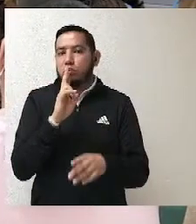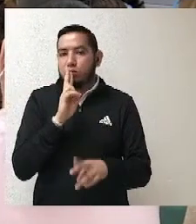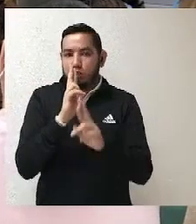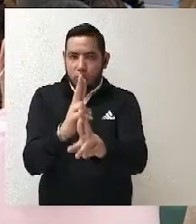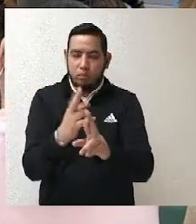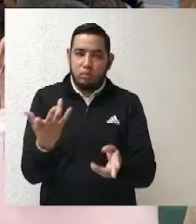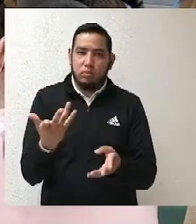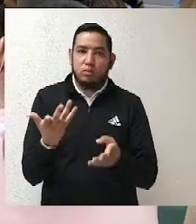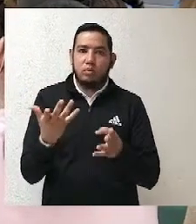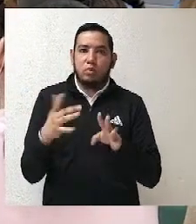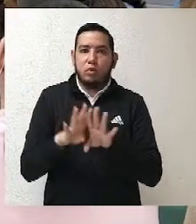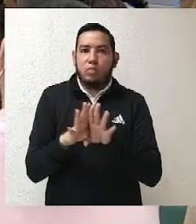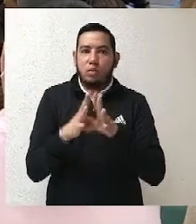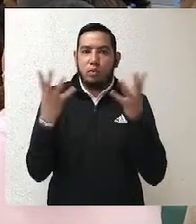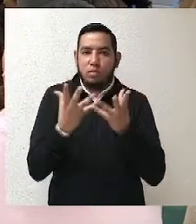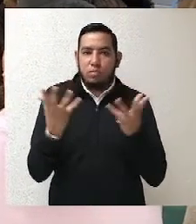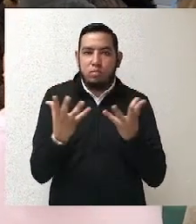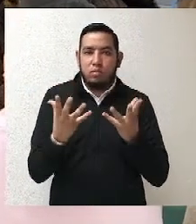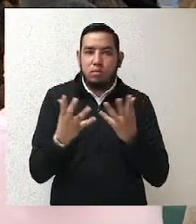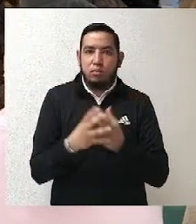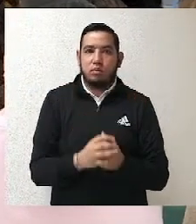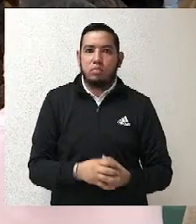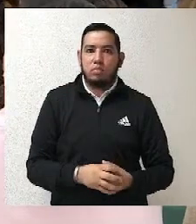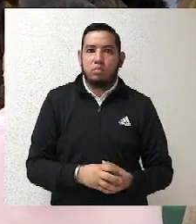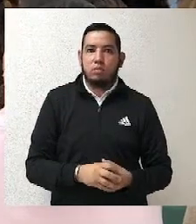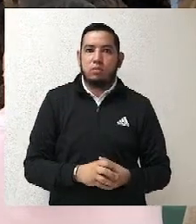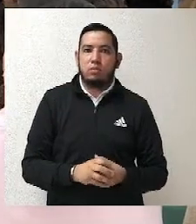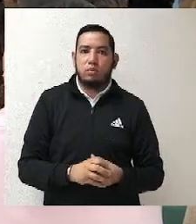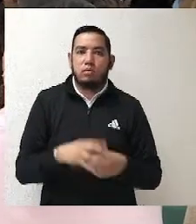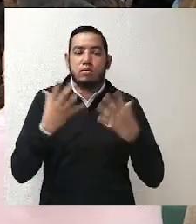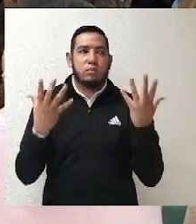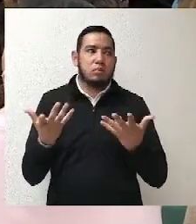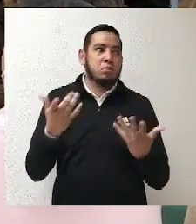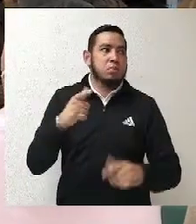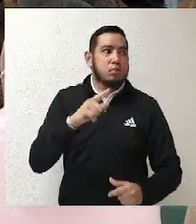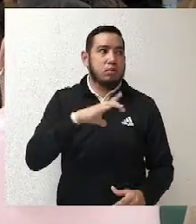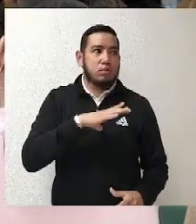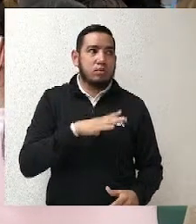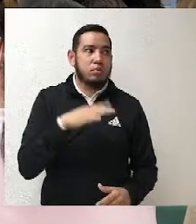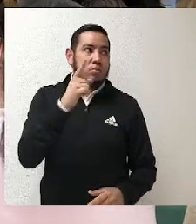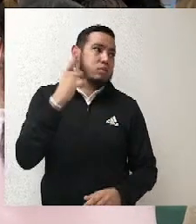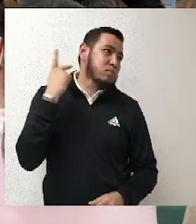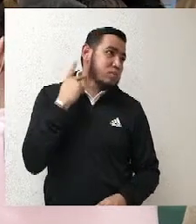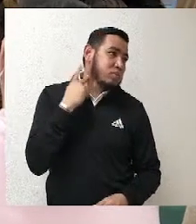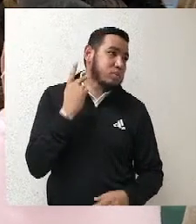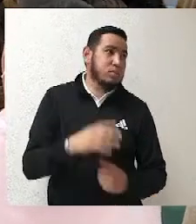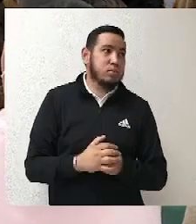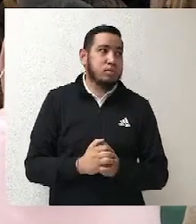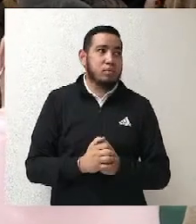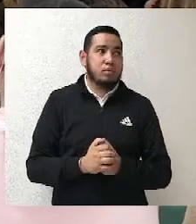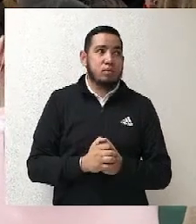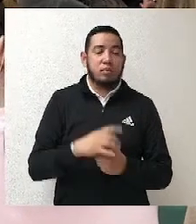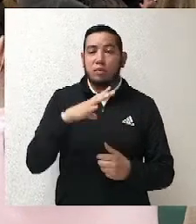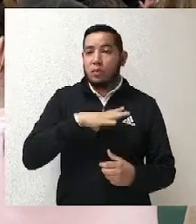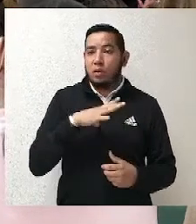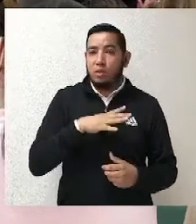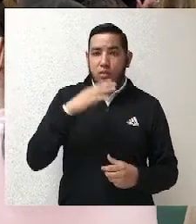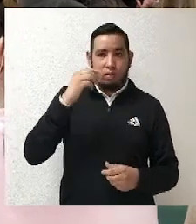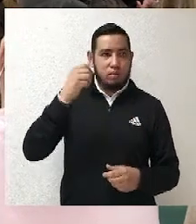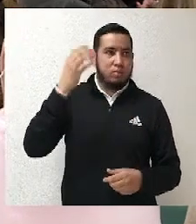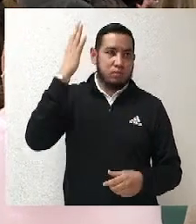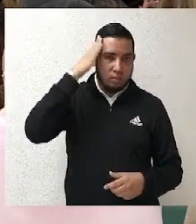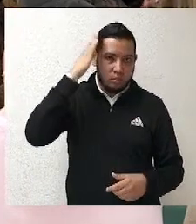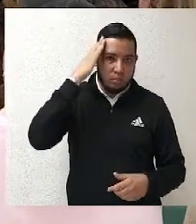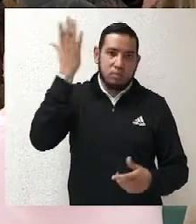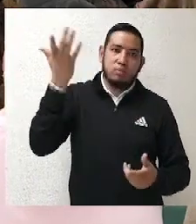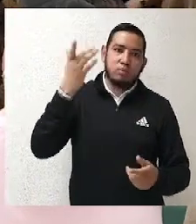hace el tribunal local? Hace un requerimiento a los órganos internos del partido político, y el partido lo hace porque